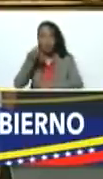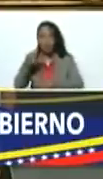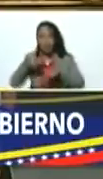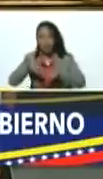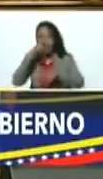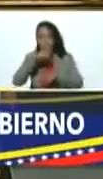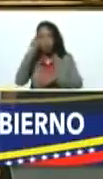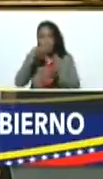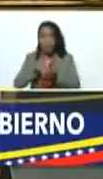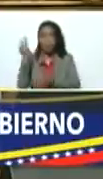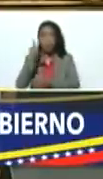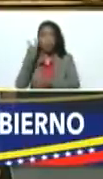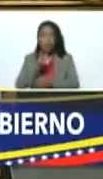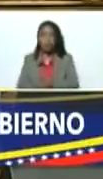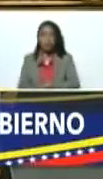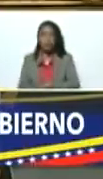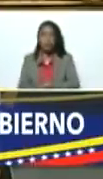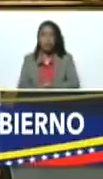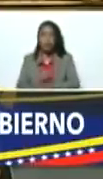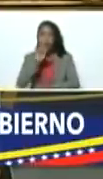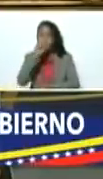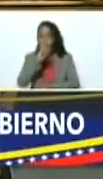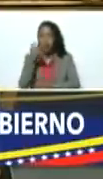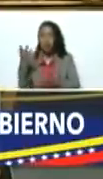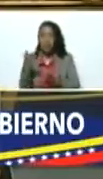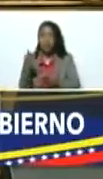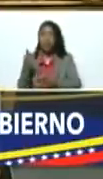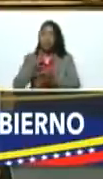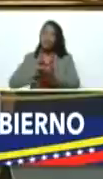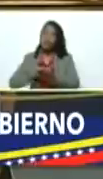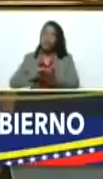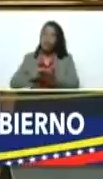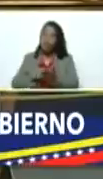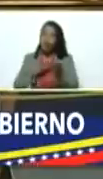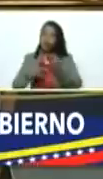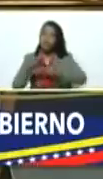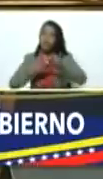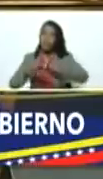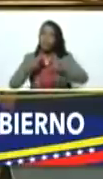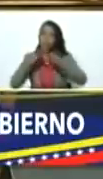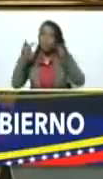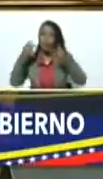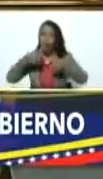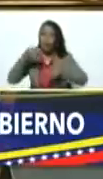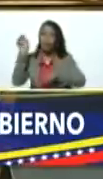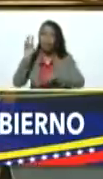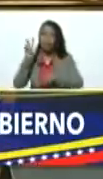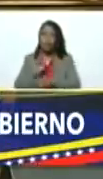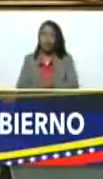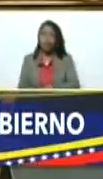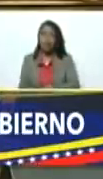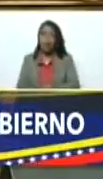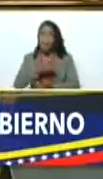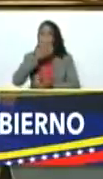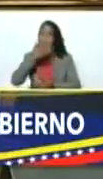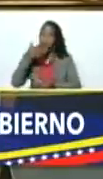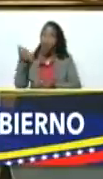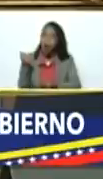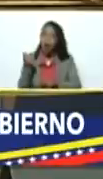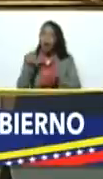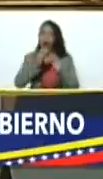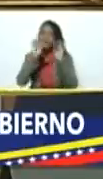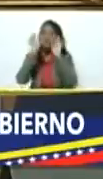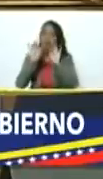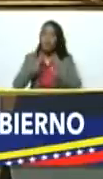año 2022 en un año de soluciones en los servicios públicos de Venezuela de mejorar la calidad de